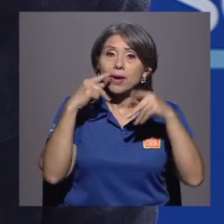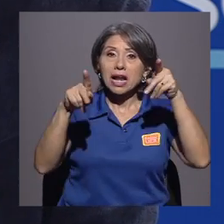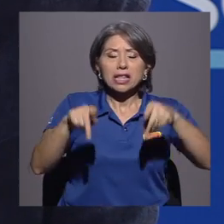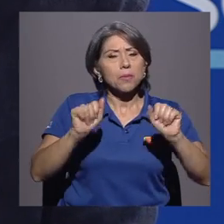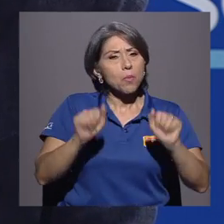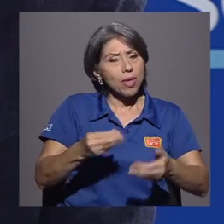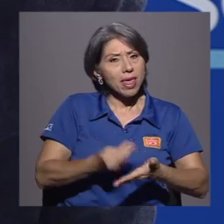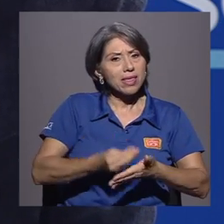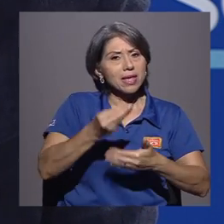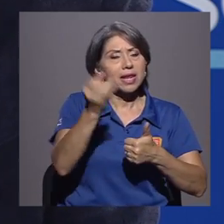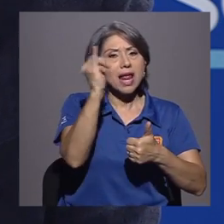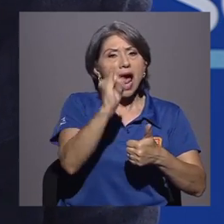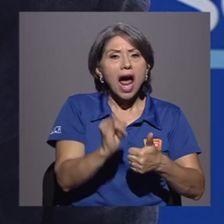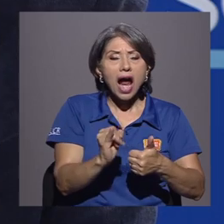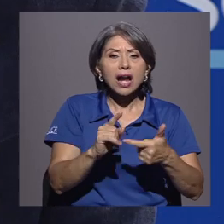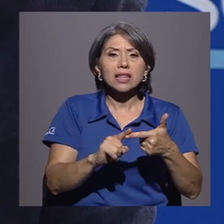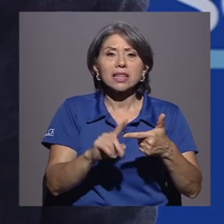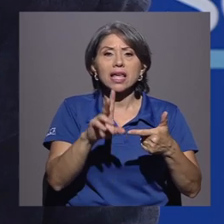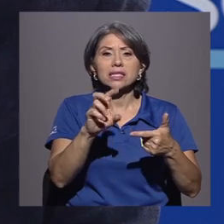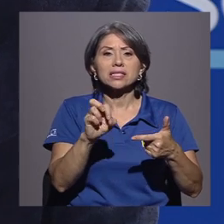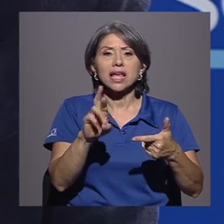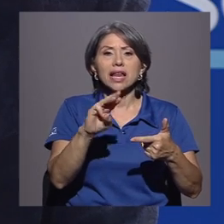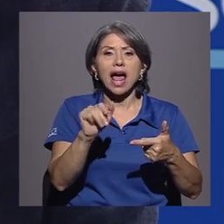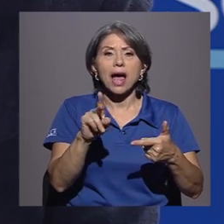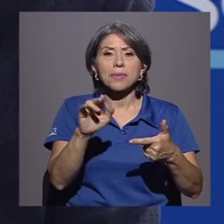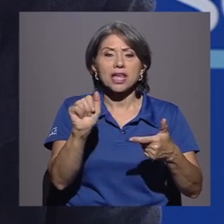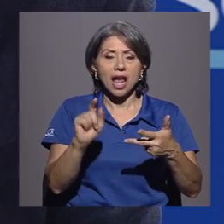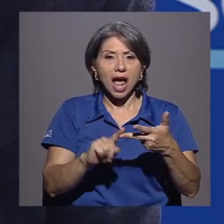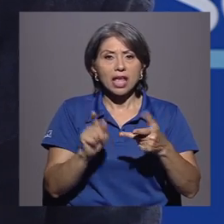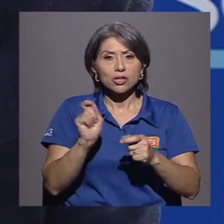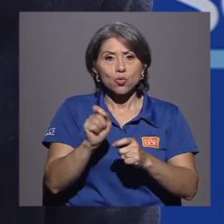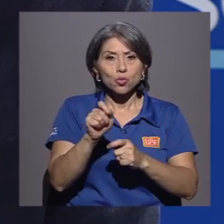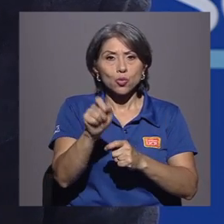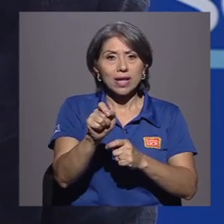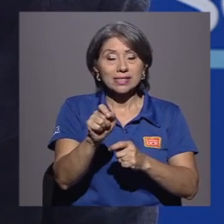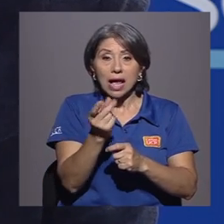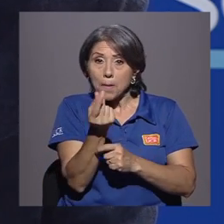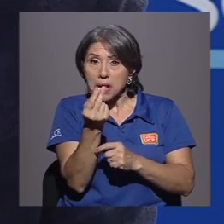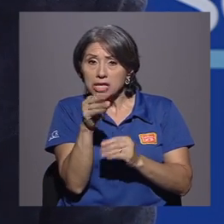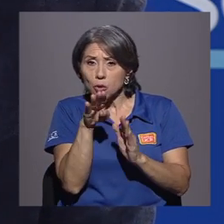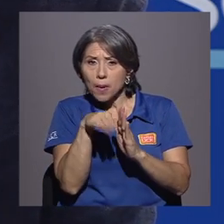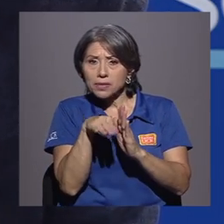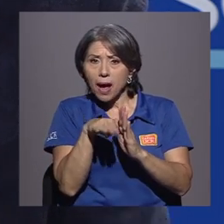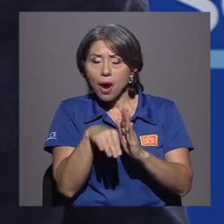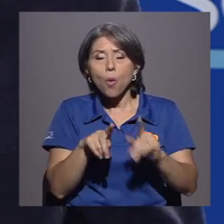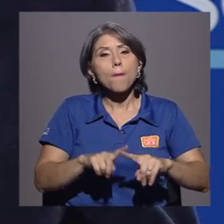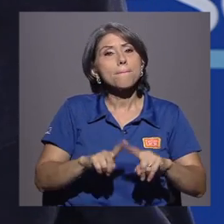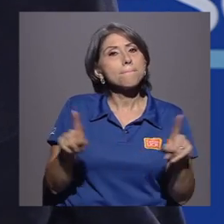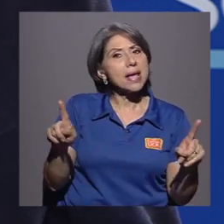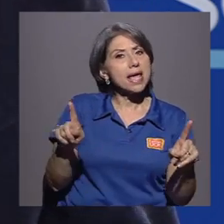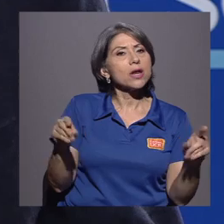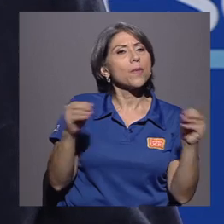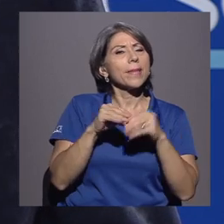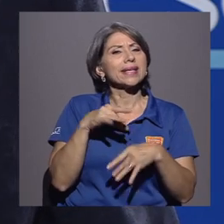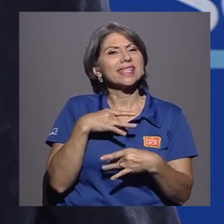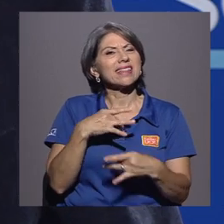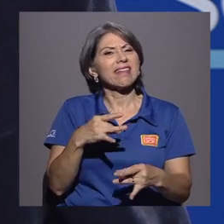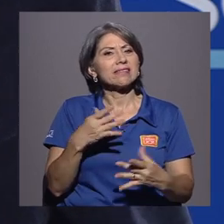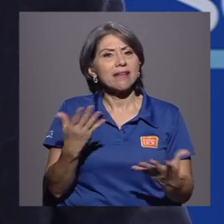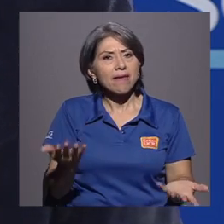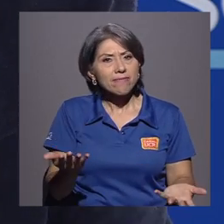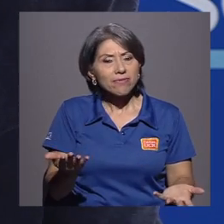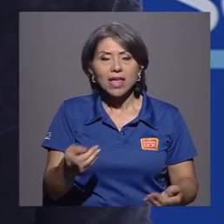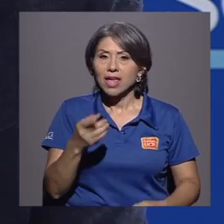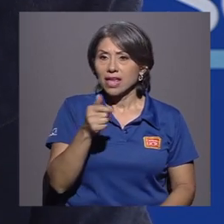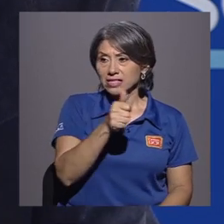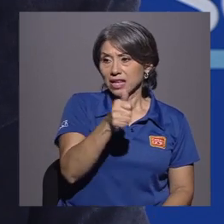arte, cerámica, esculturas a un precio más bajo, ¿verdad? Pero lo que yo creo, sí, más interesante es eso, que